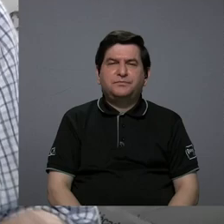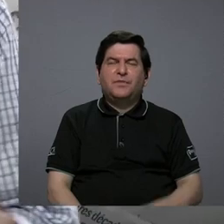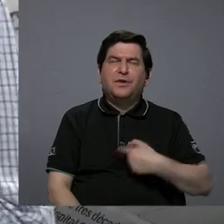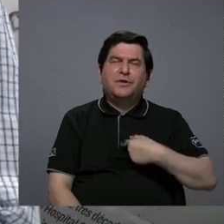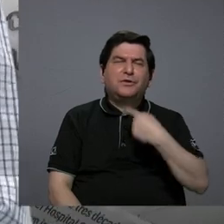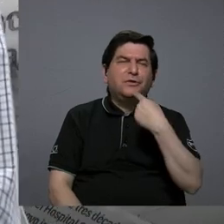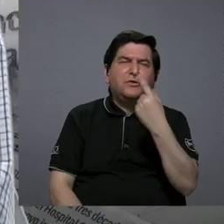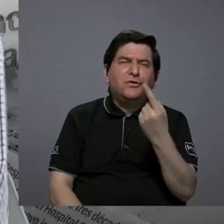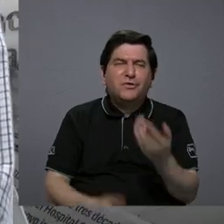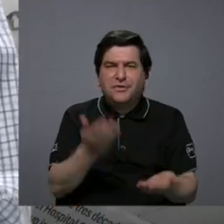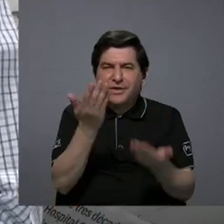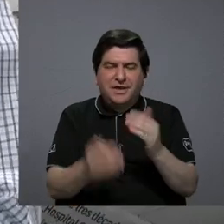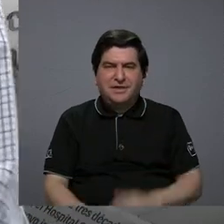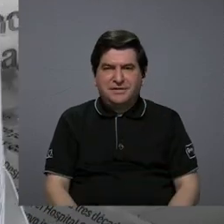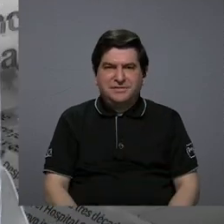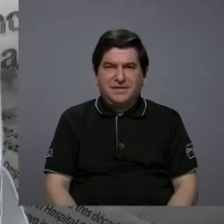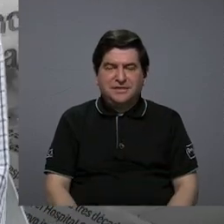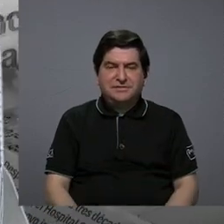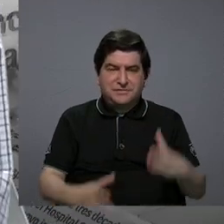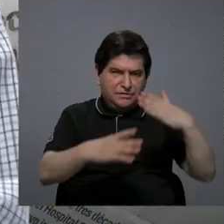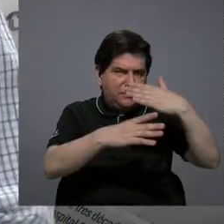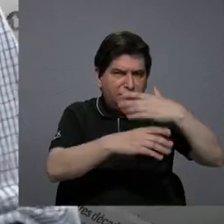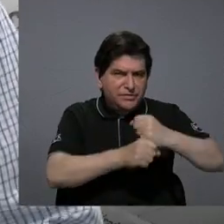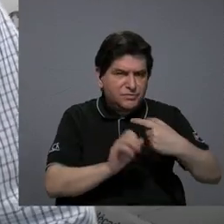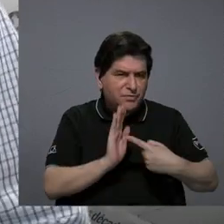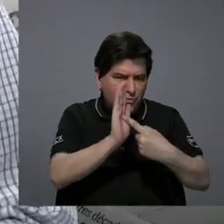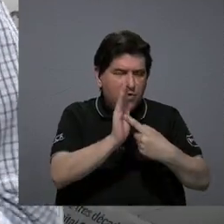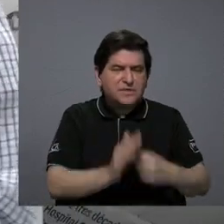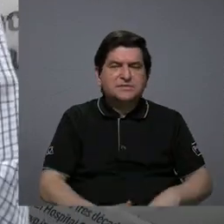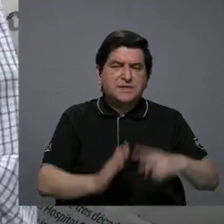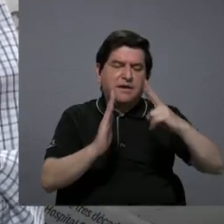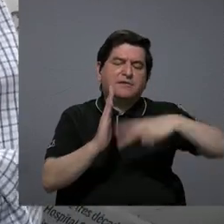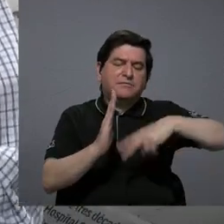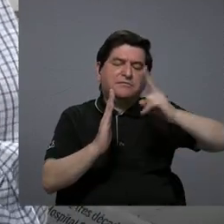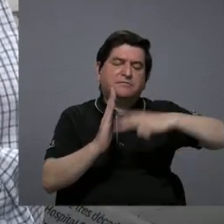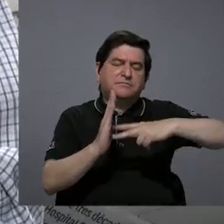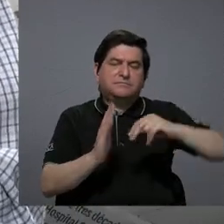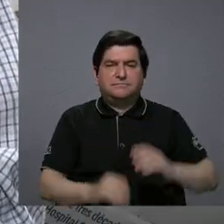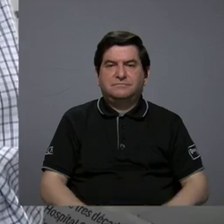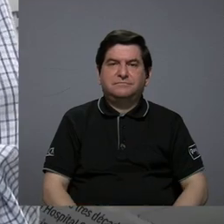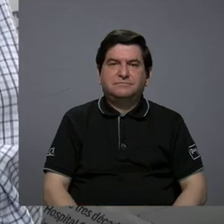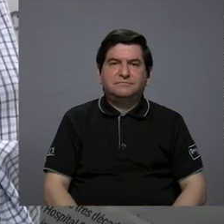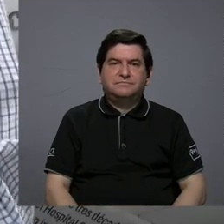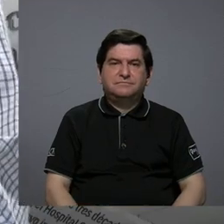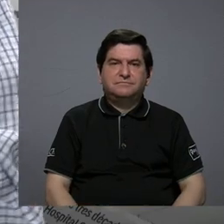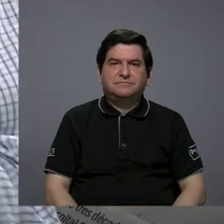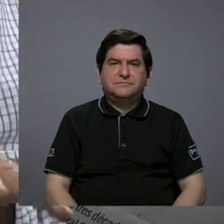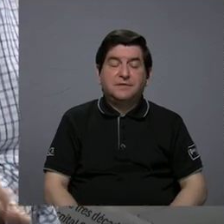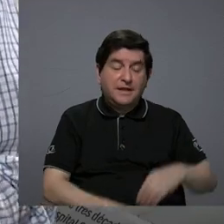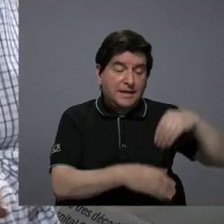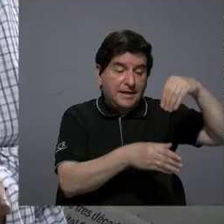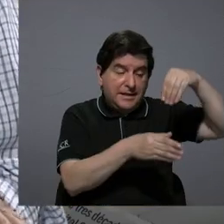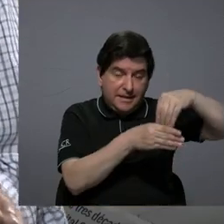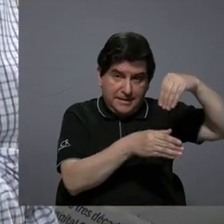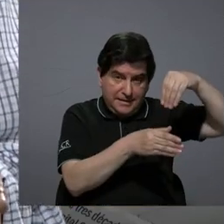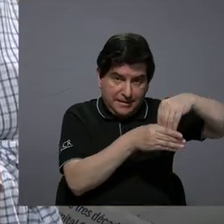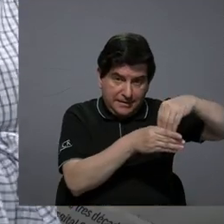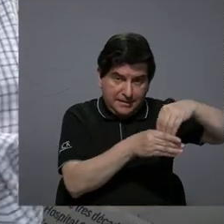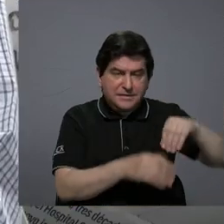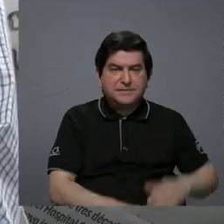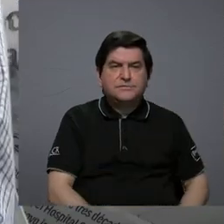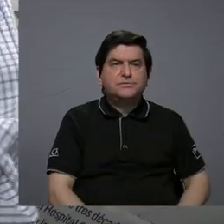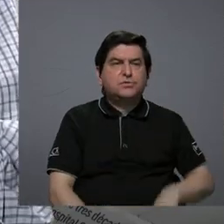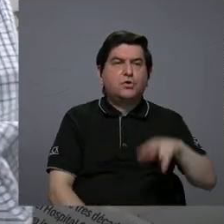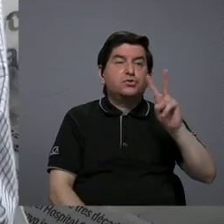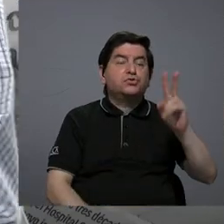yo diría que, y es un poco, digamos, en resumen lo que muestra la literatura, que los, digamos, que los ingresos provienen